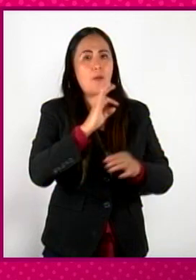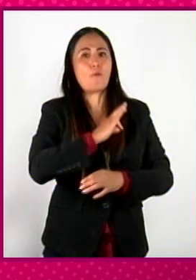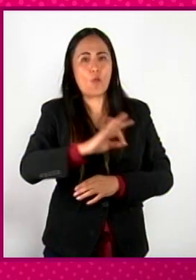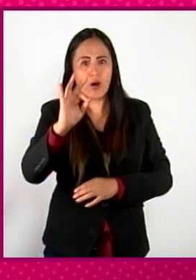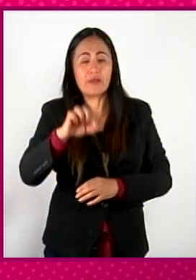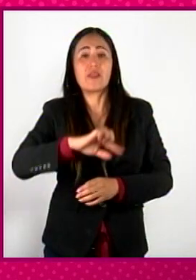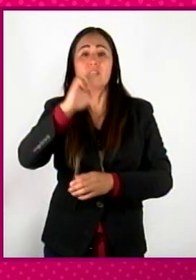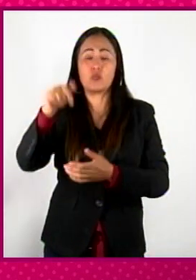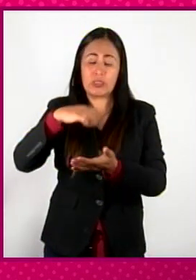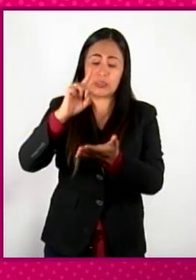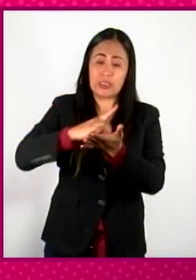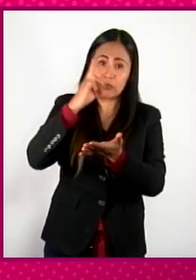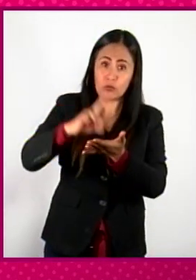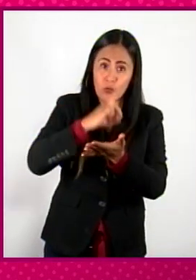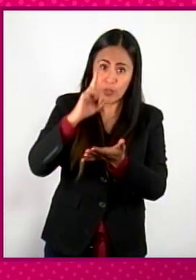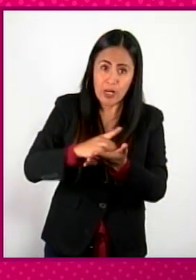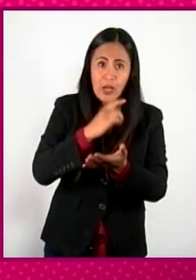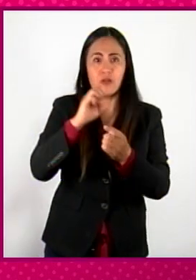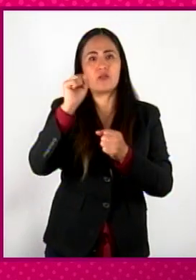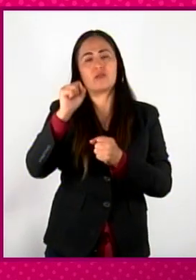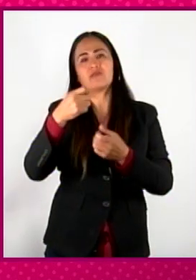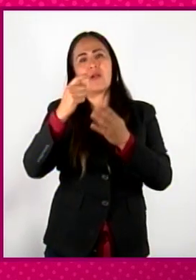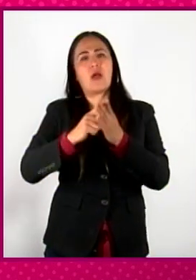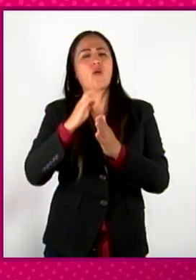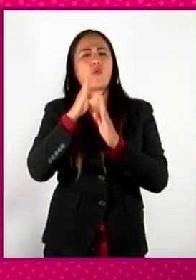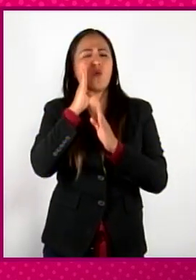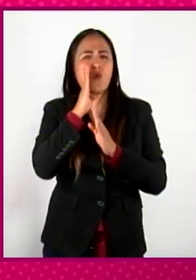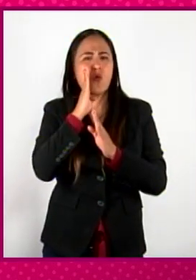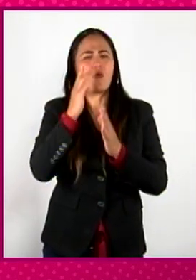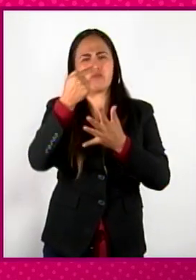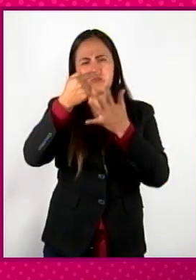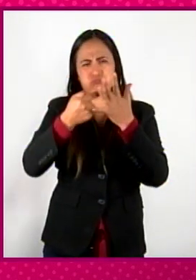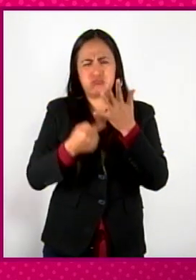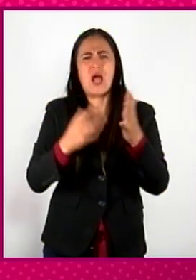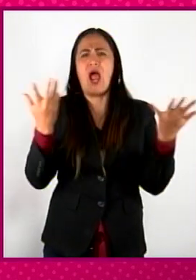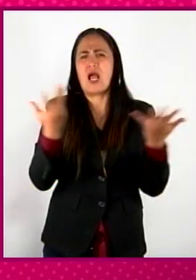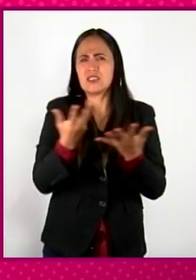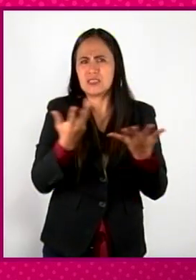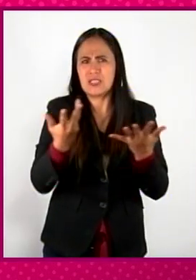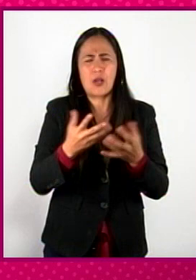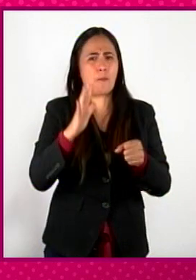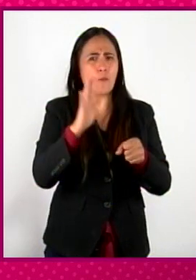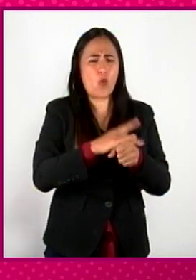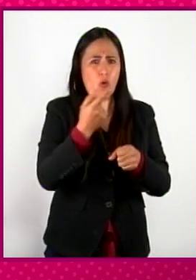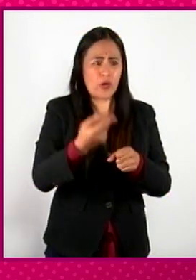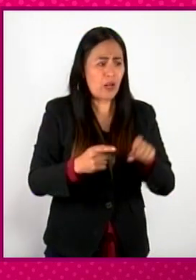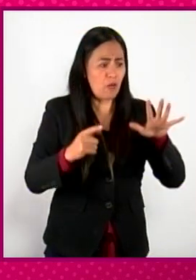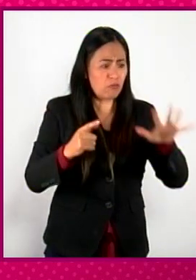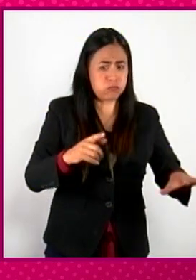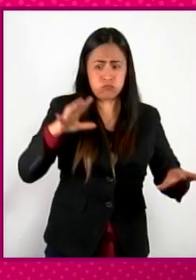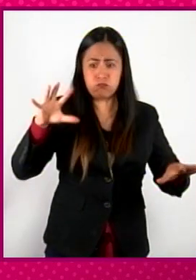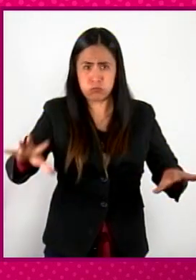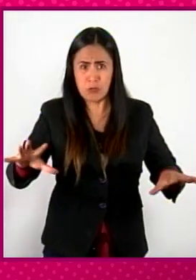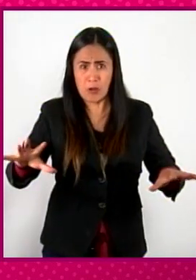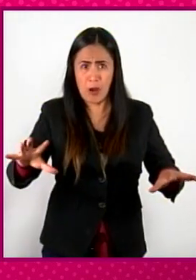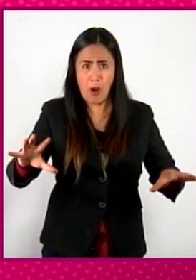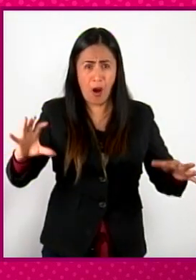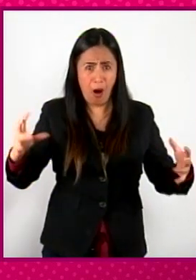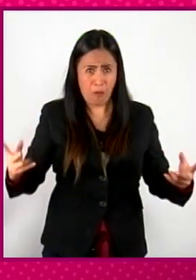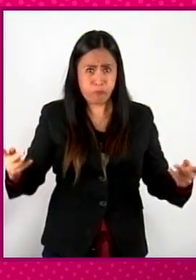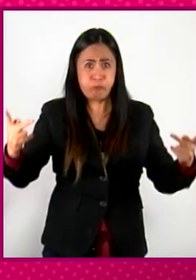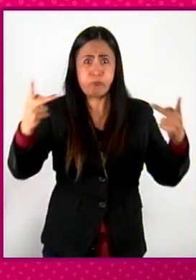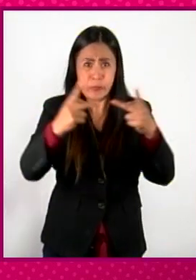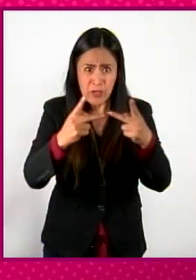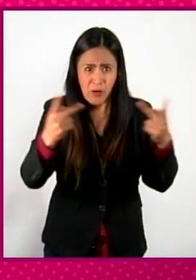Hicieron diccionarios, hicieron sermonarios, hicieron confesionarios, porque son dos mundos que no tienen nada en común, nada, ningún